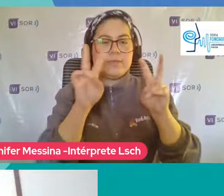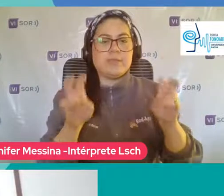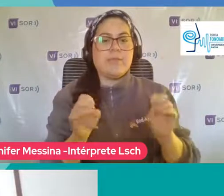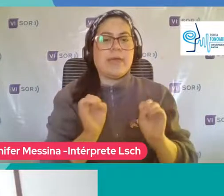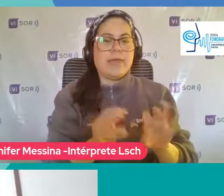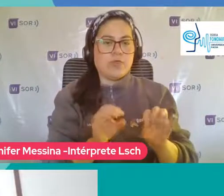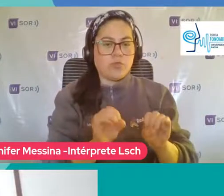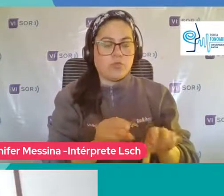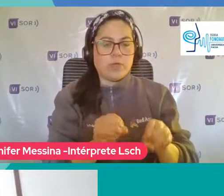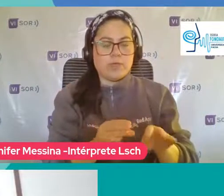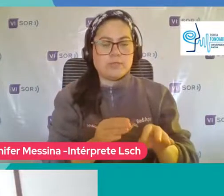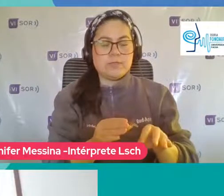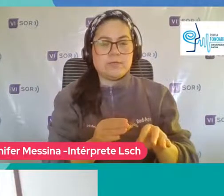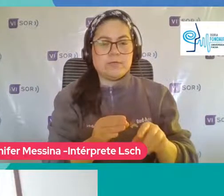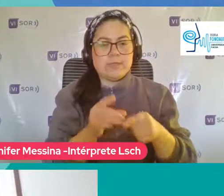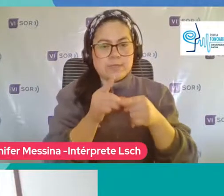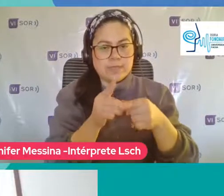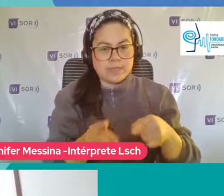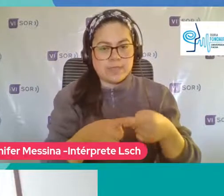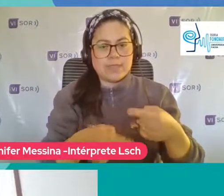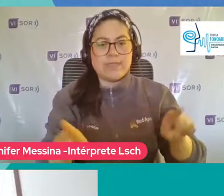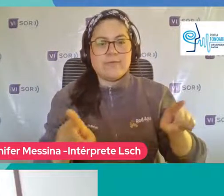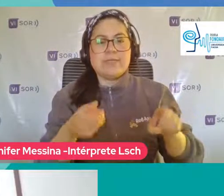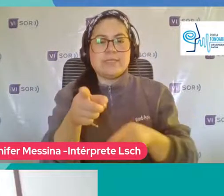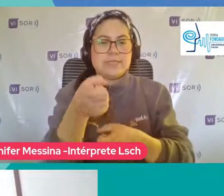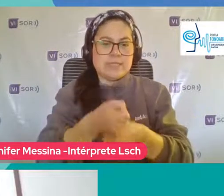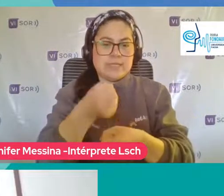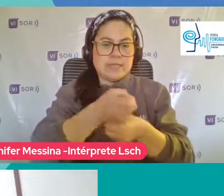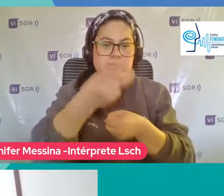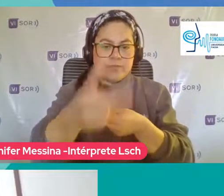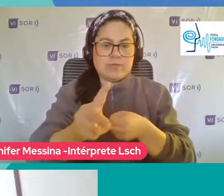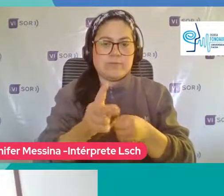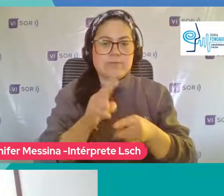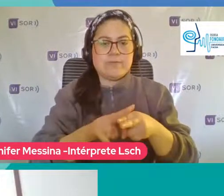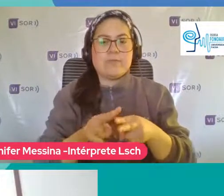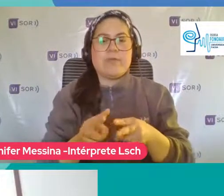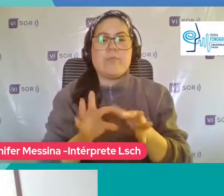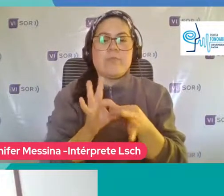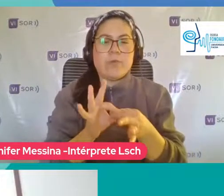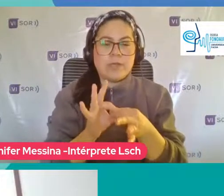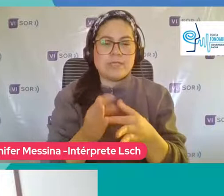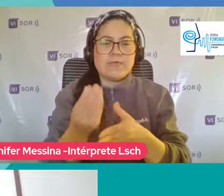Diferencial Y el trabajo Que tú has venido También desarrollando Muchas gracias Buenas tardes